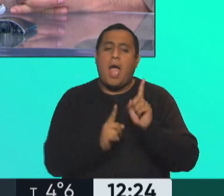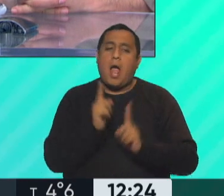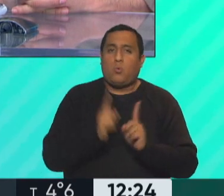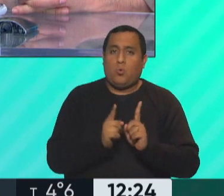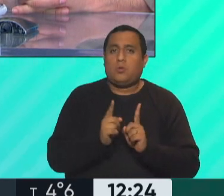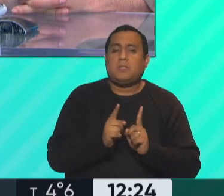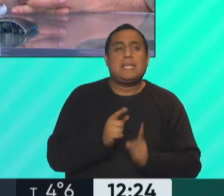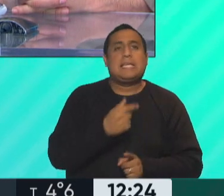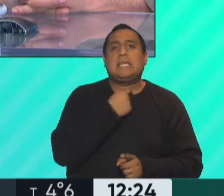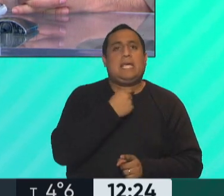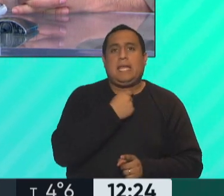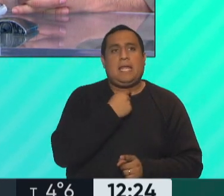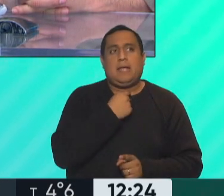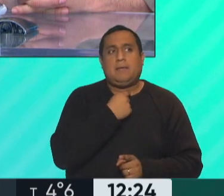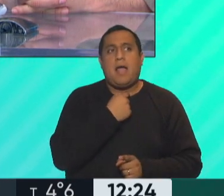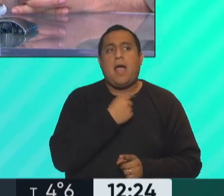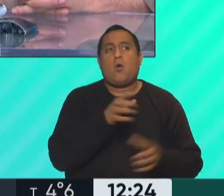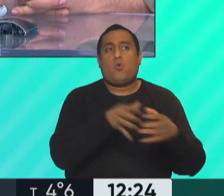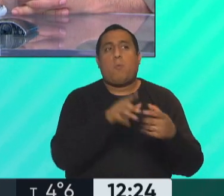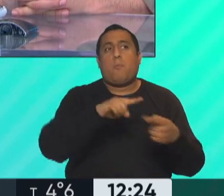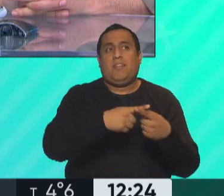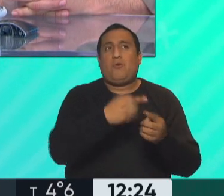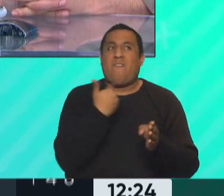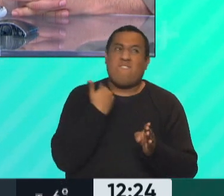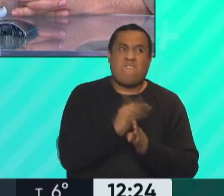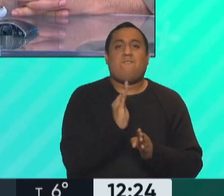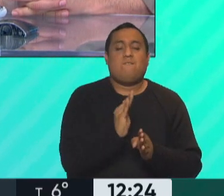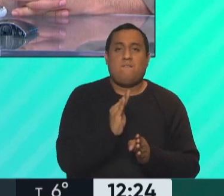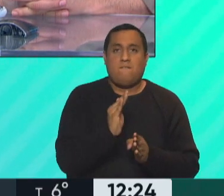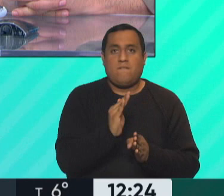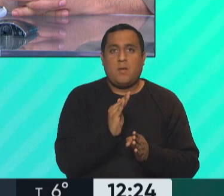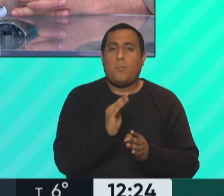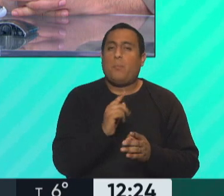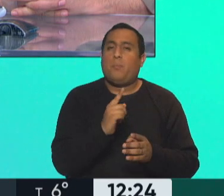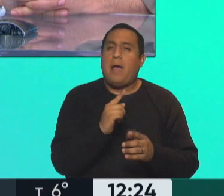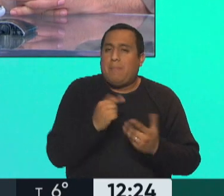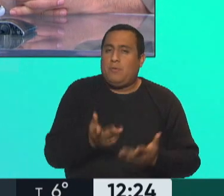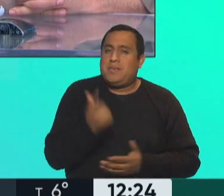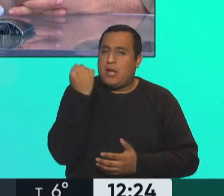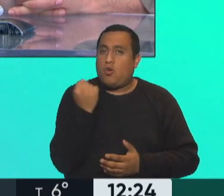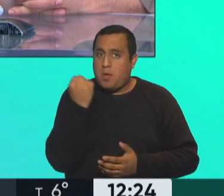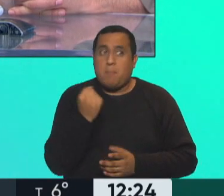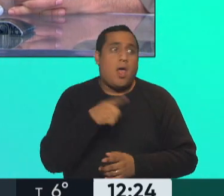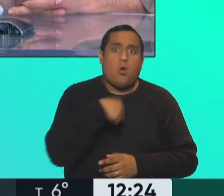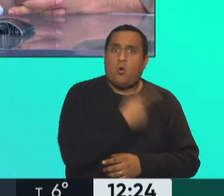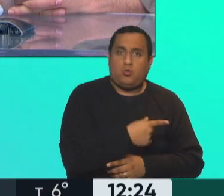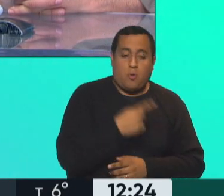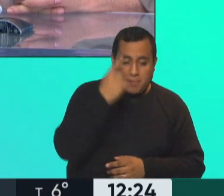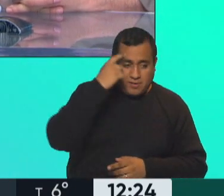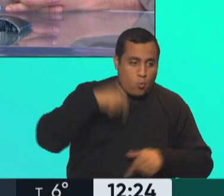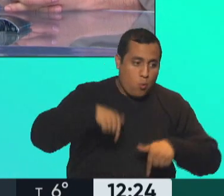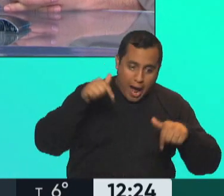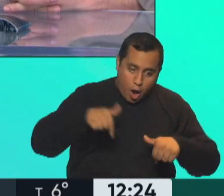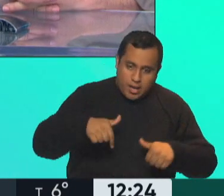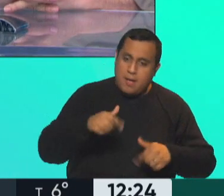directamente y definitivamente a un sector político de este país, en economía hay algunos que están cebados diciendo, bueno, es el momento de